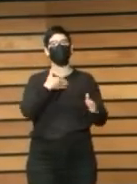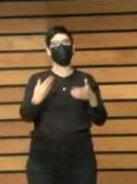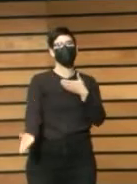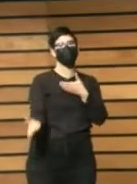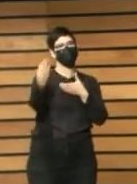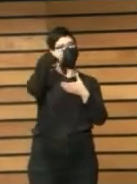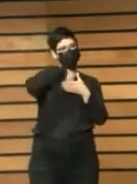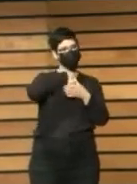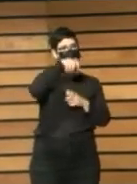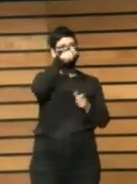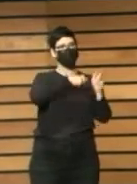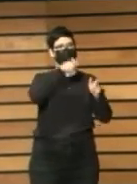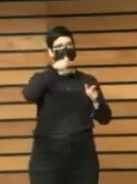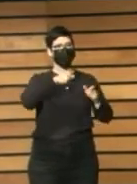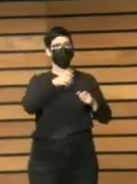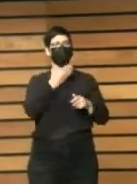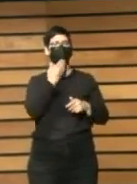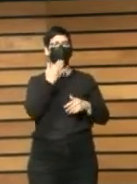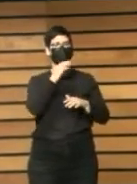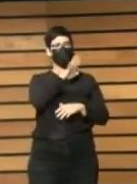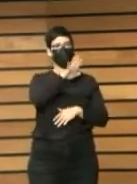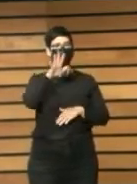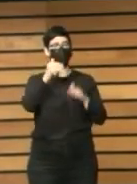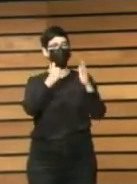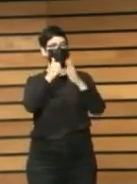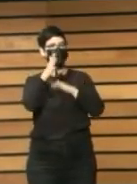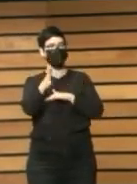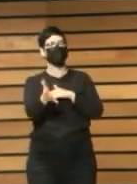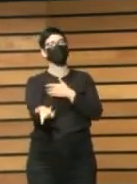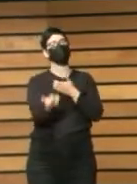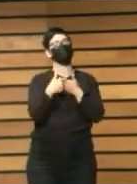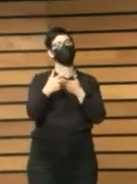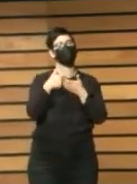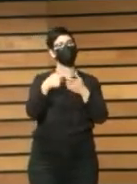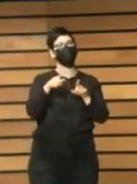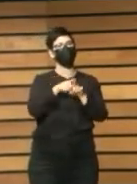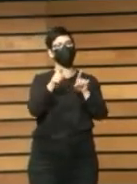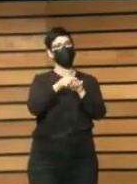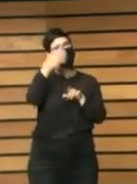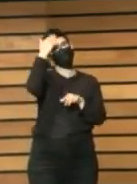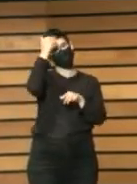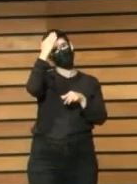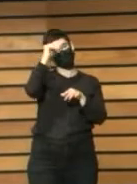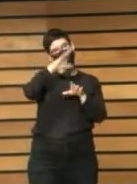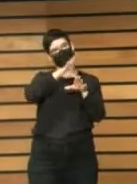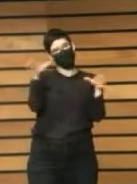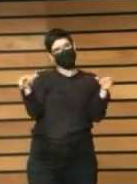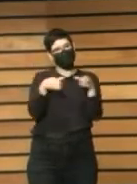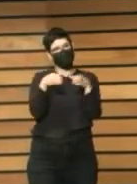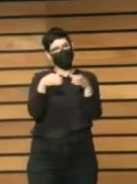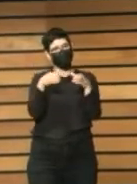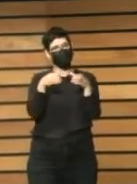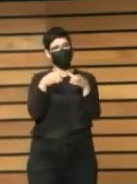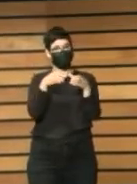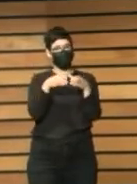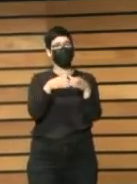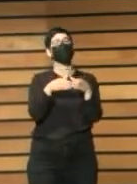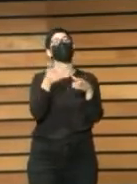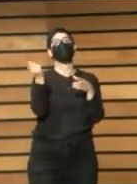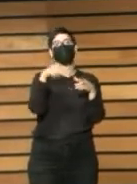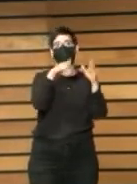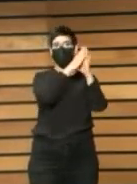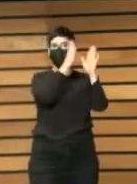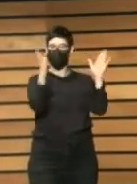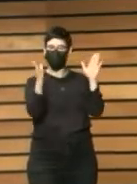años que conformaran que contribuyeran de alguna manera a conformar la memoria colectiva de la biblioteca y de la comunidad a través de sus